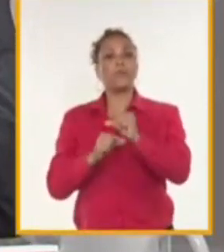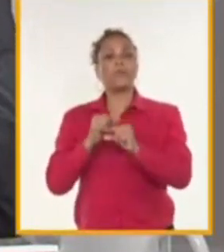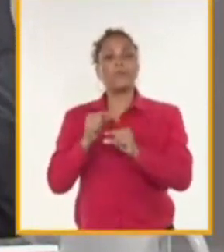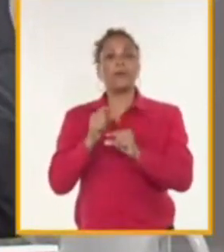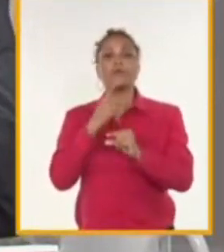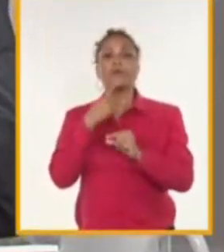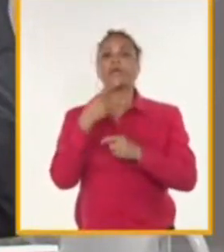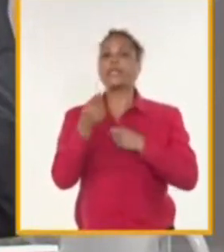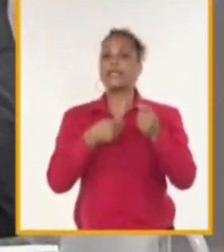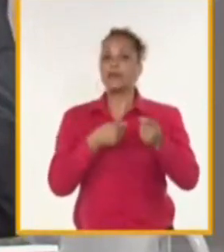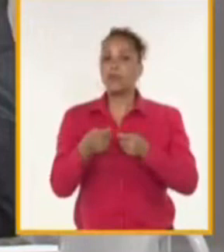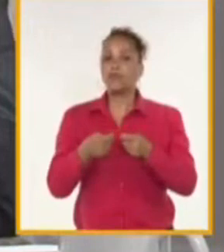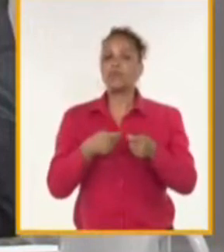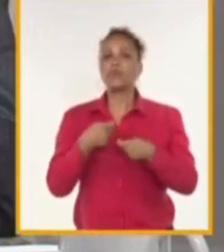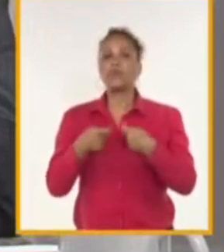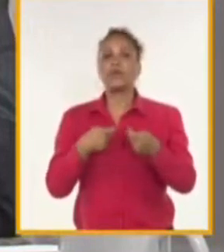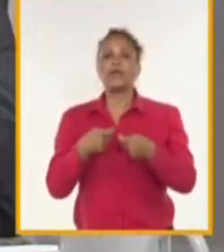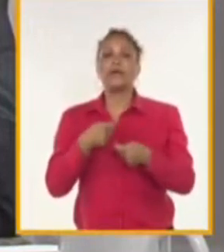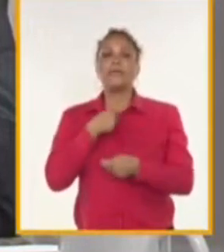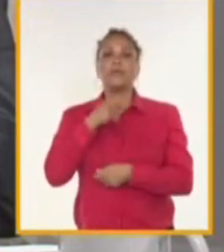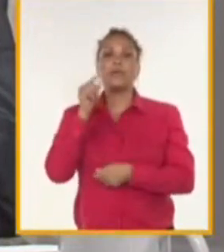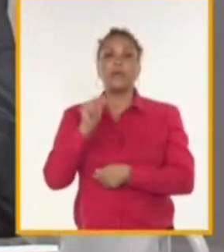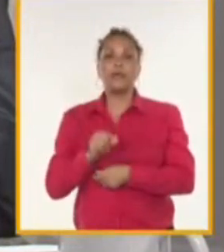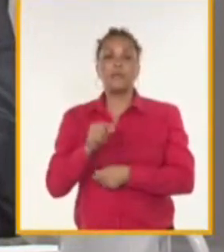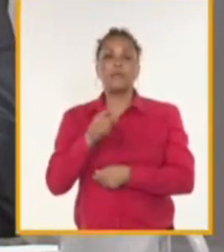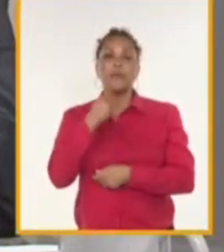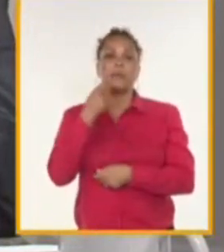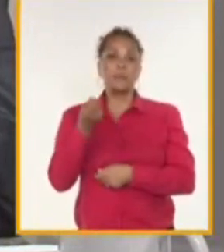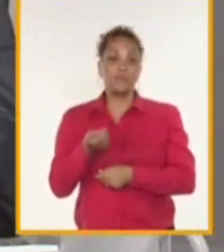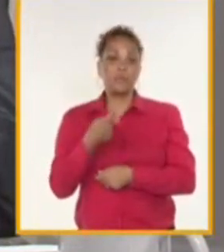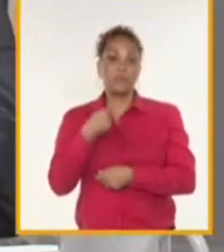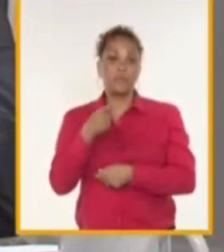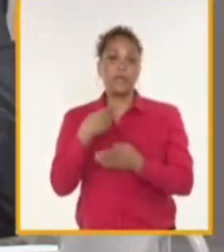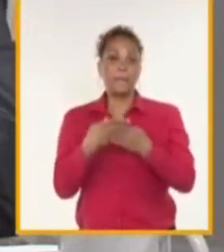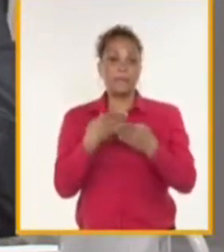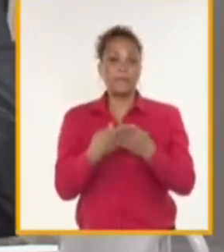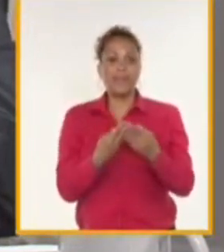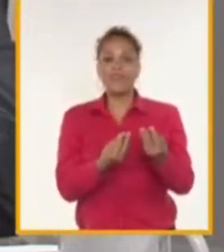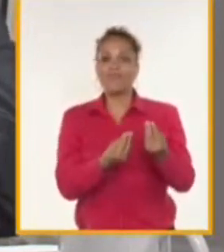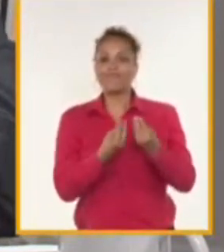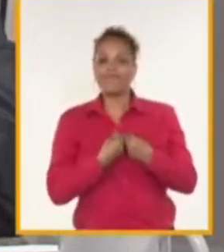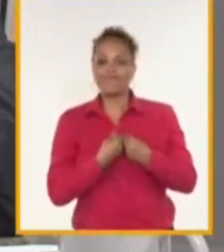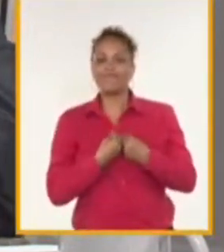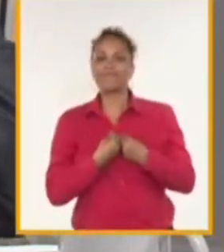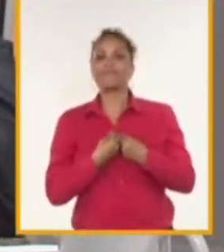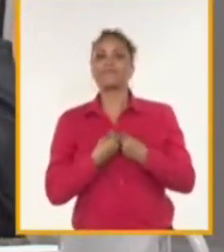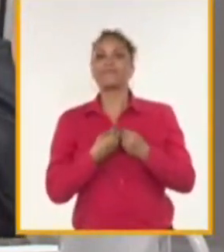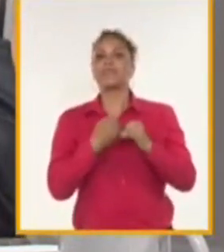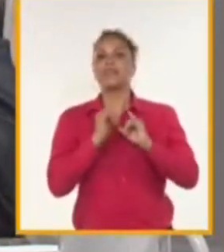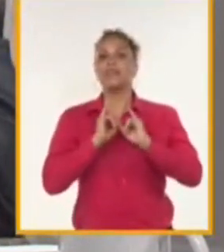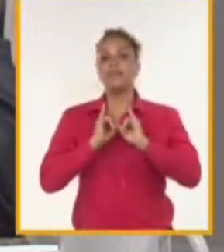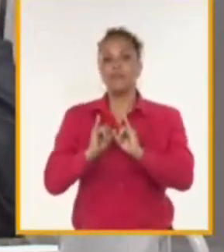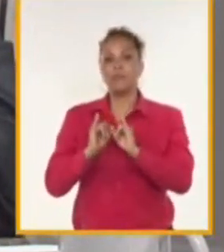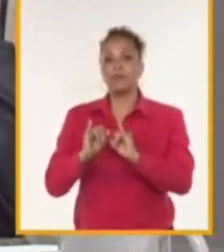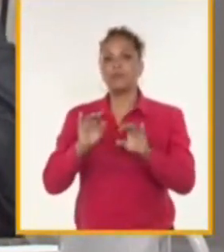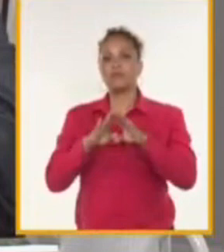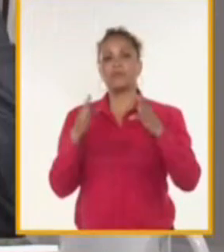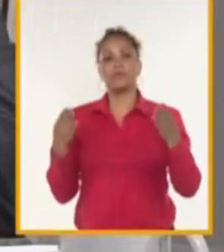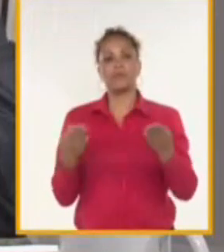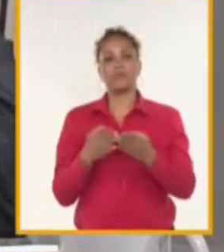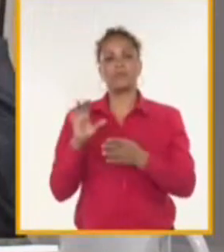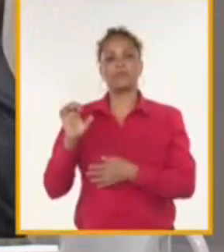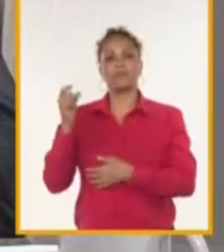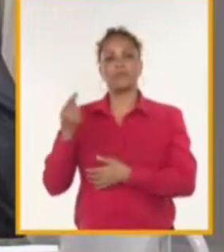negocios para que el inversionista reciba desde allí cada uno de los elementos que demanda del resto de la economía